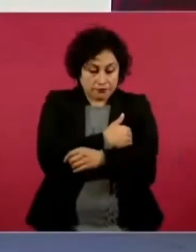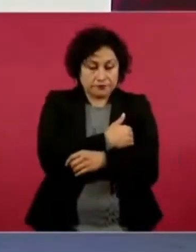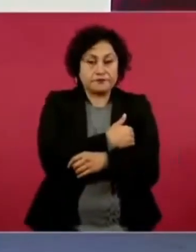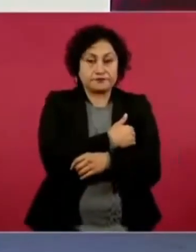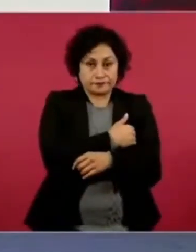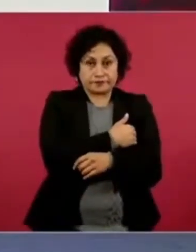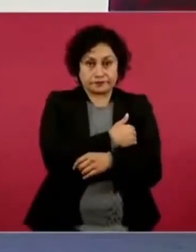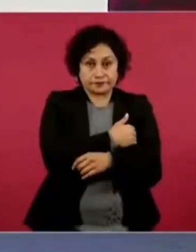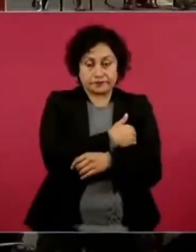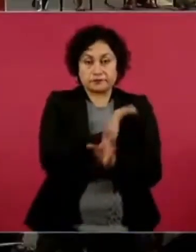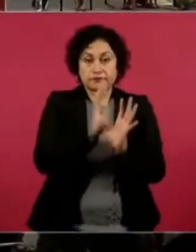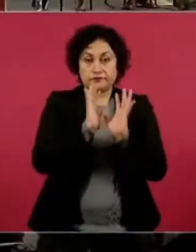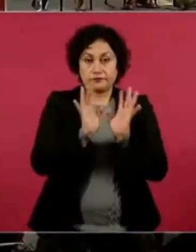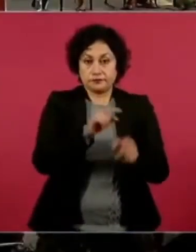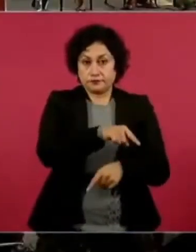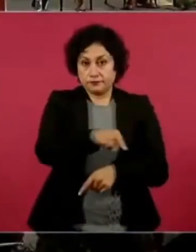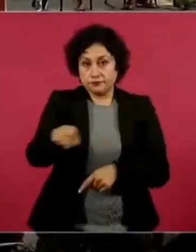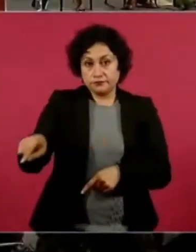gestionadas,